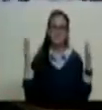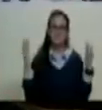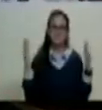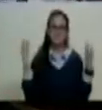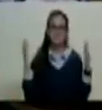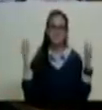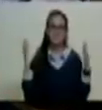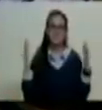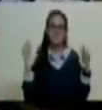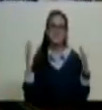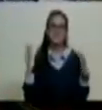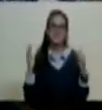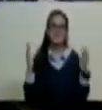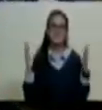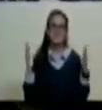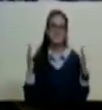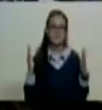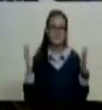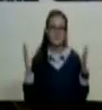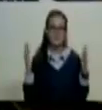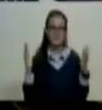¡Vale el micrófono!